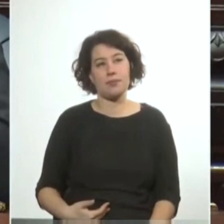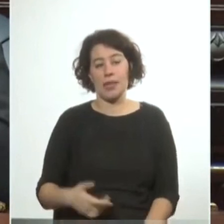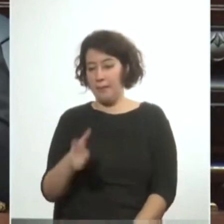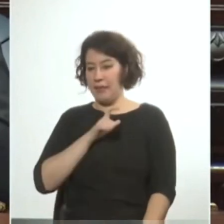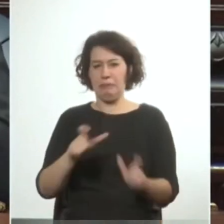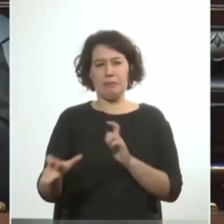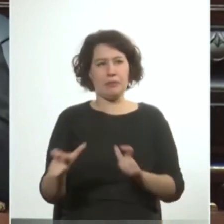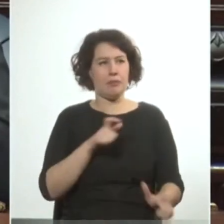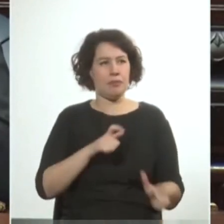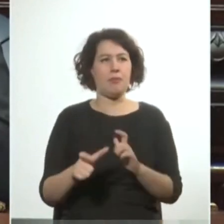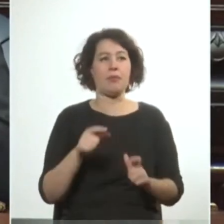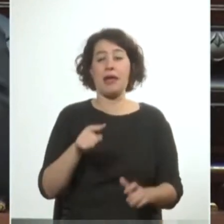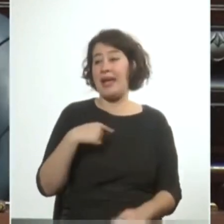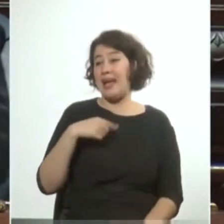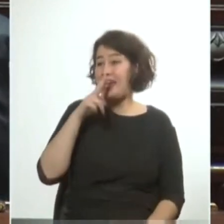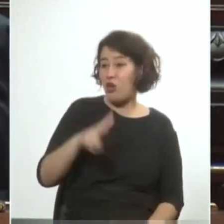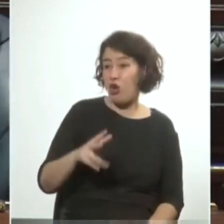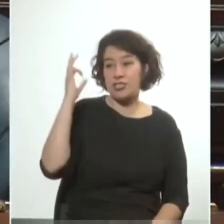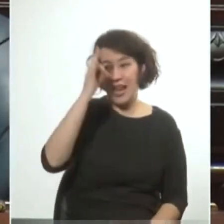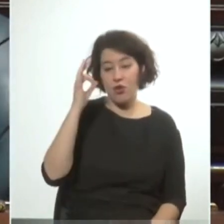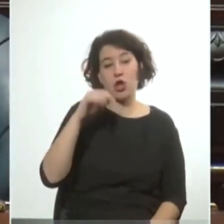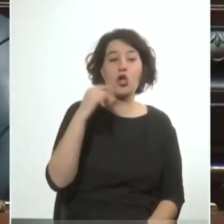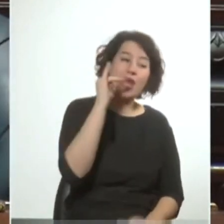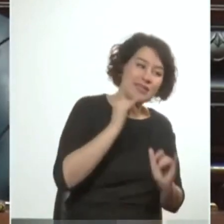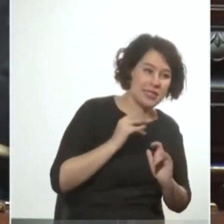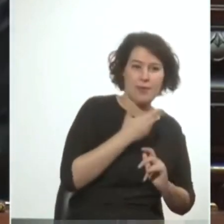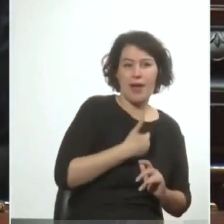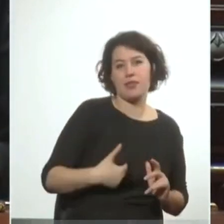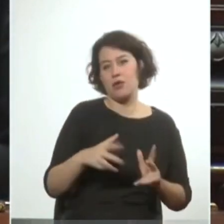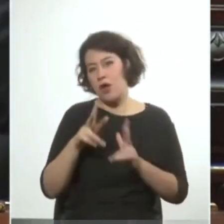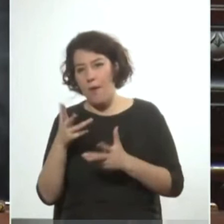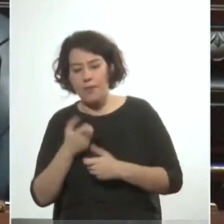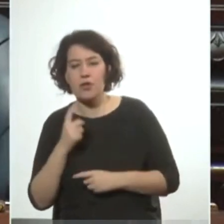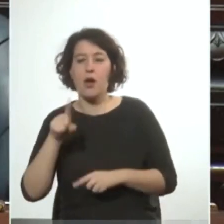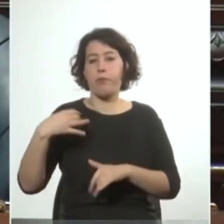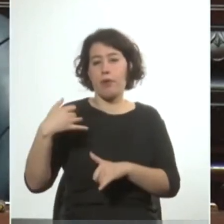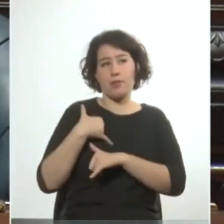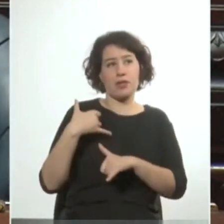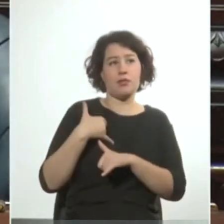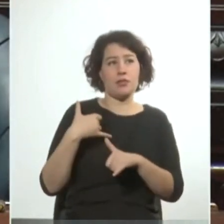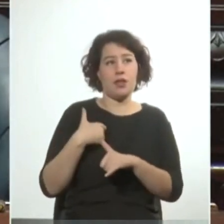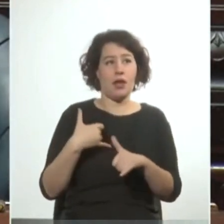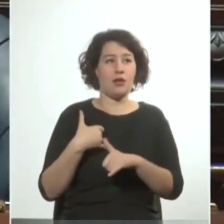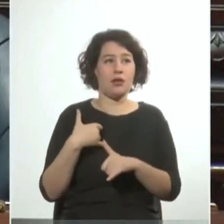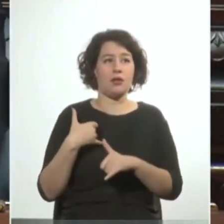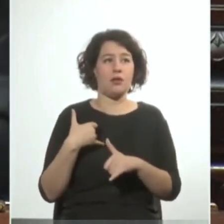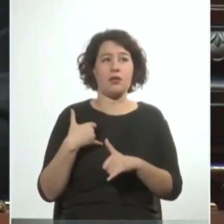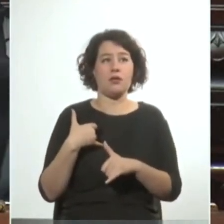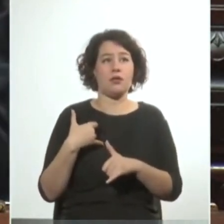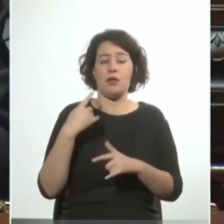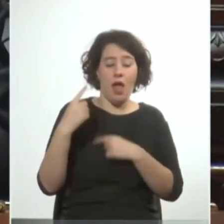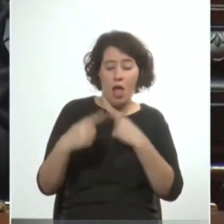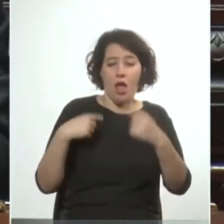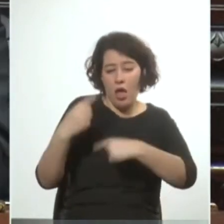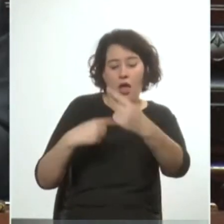insultaban porque era hijo un senador del partido nacional y otras no y otras sí y después vinieron los militares y proscribieron a mi abuelo y así